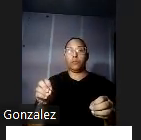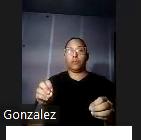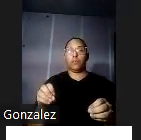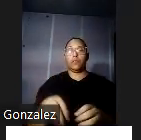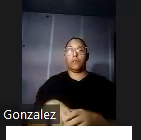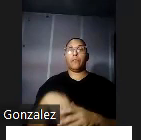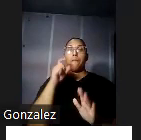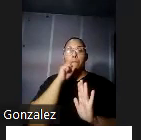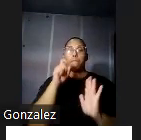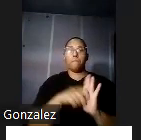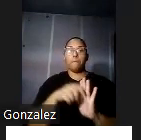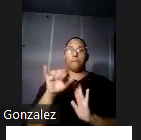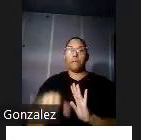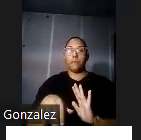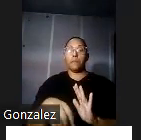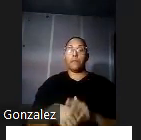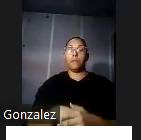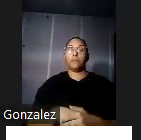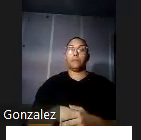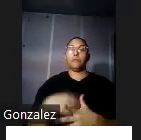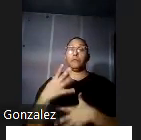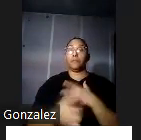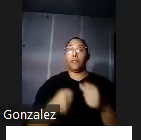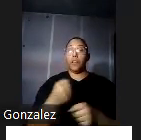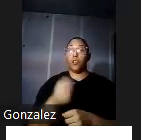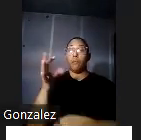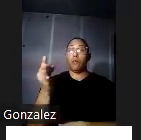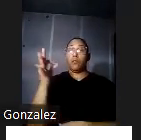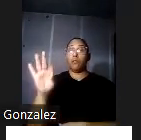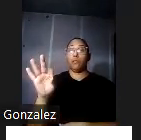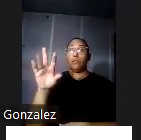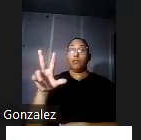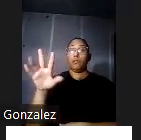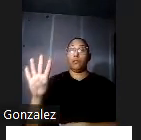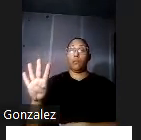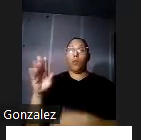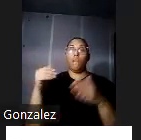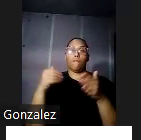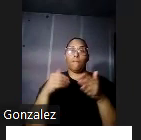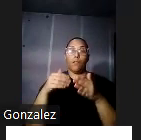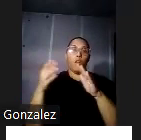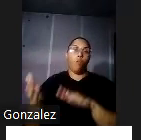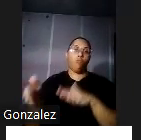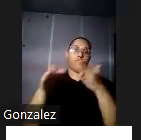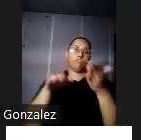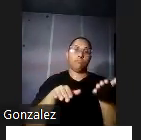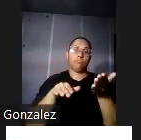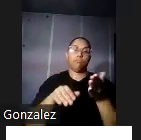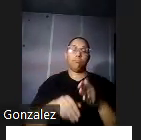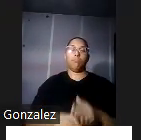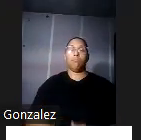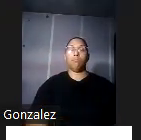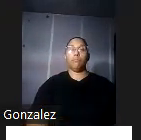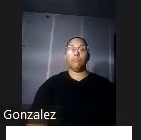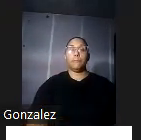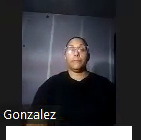fotografía esta fotografía es del año 34 es cerquita de cuando el fallece y lo